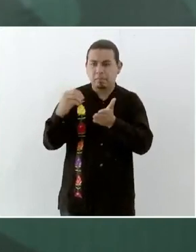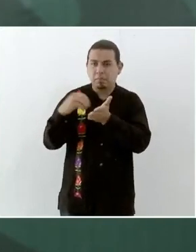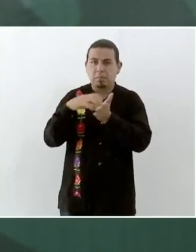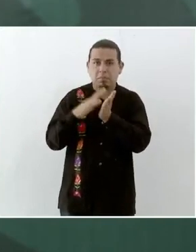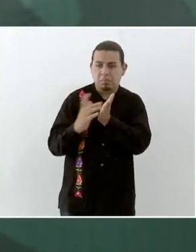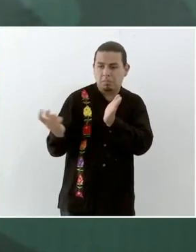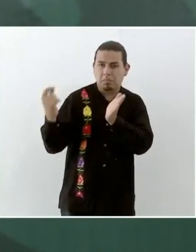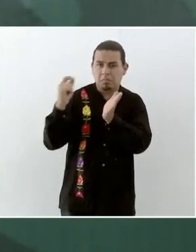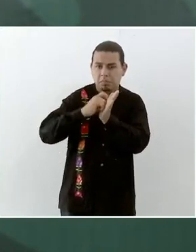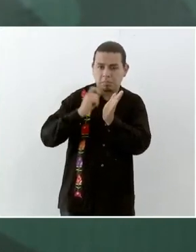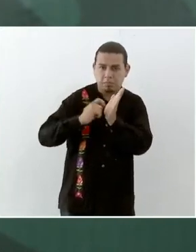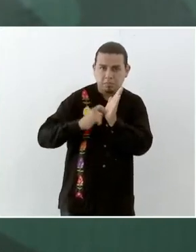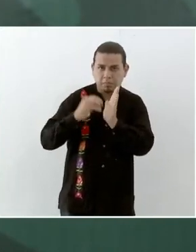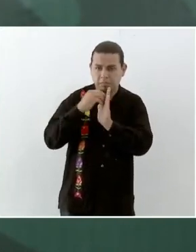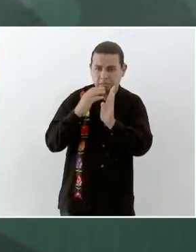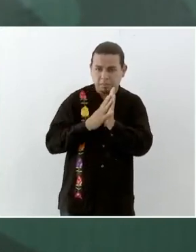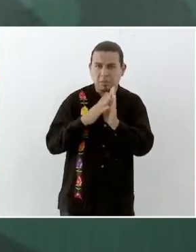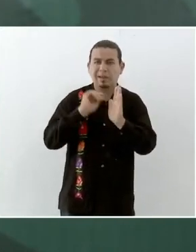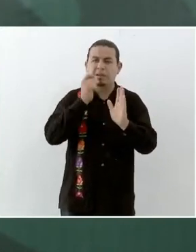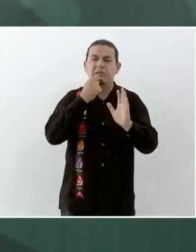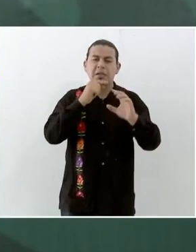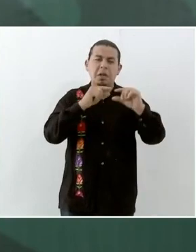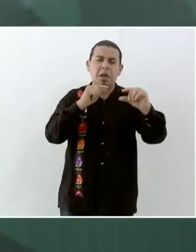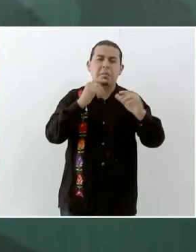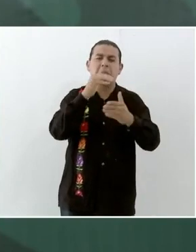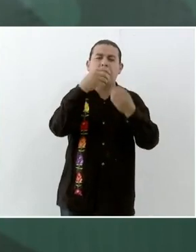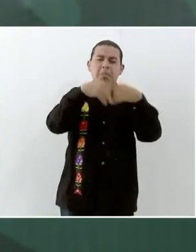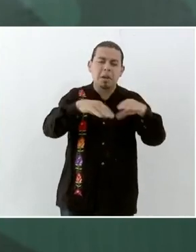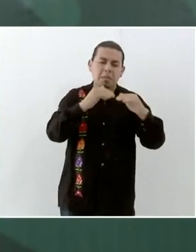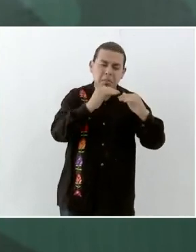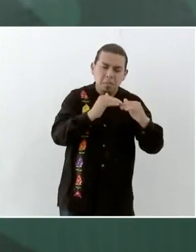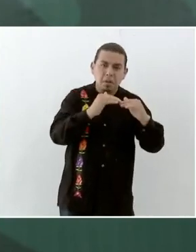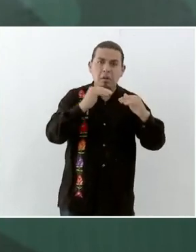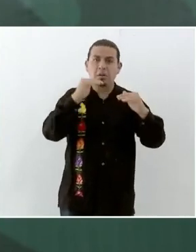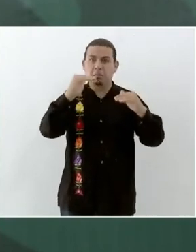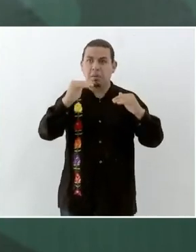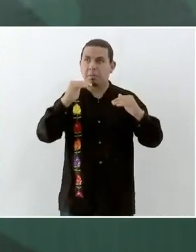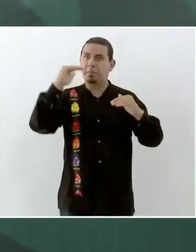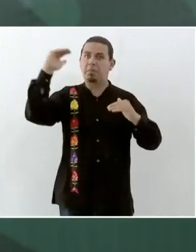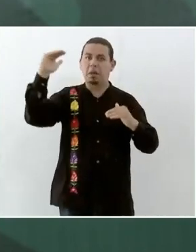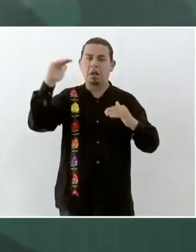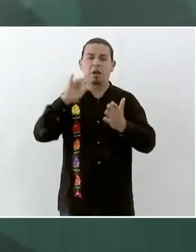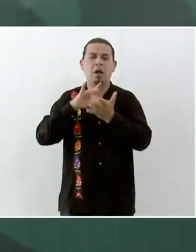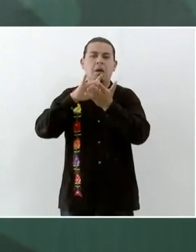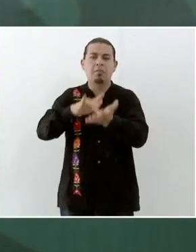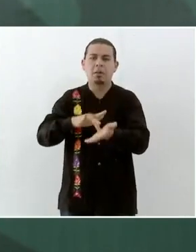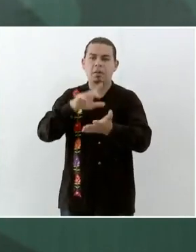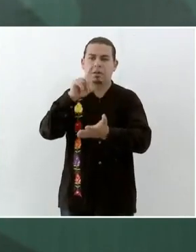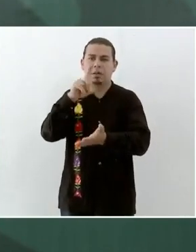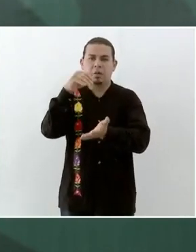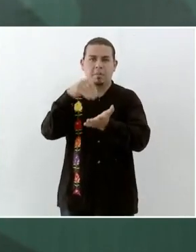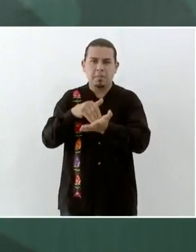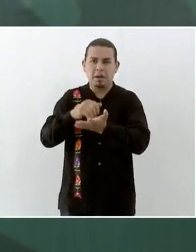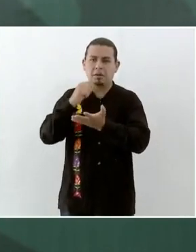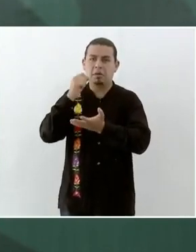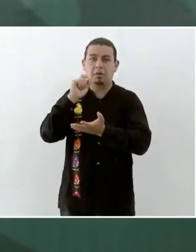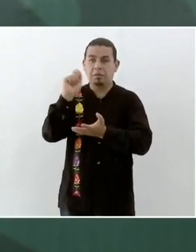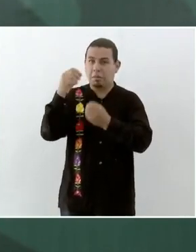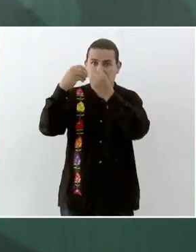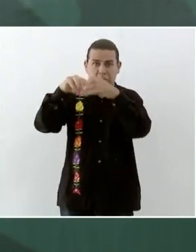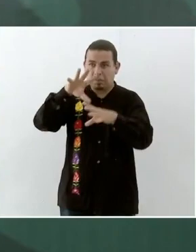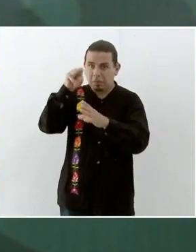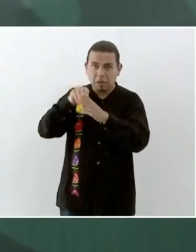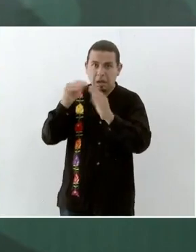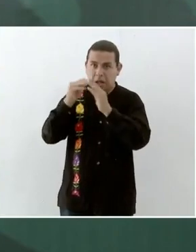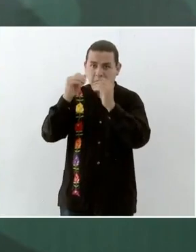daño menor, medio y mayor, tendrán un apoyo de 30 mil pesos. Para quienes tuvieron pérdida total